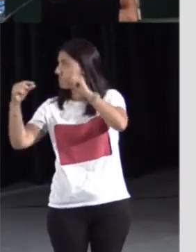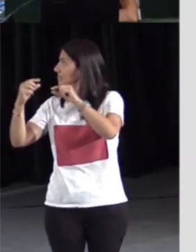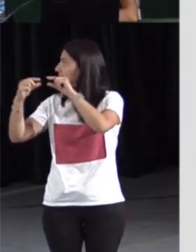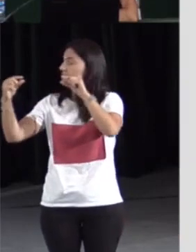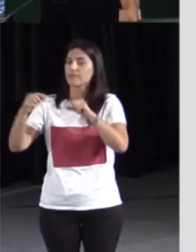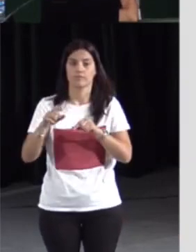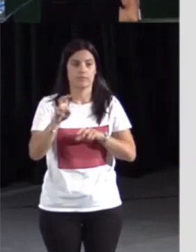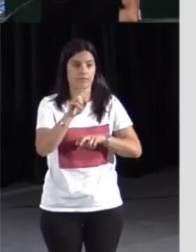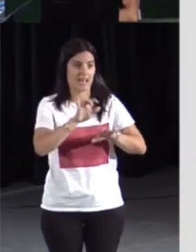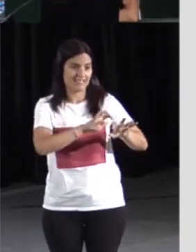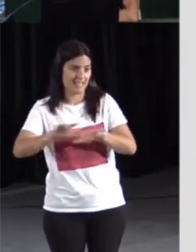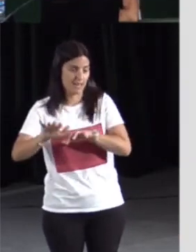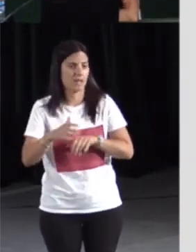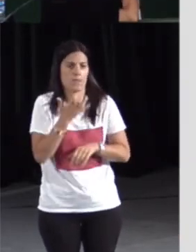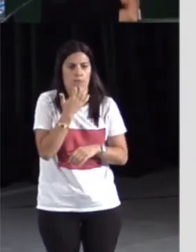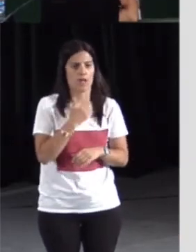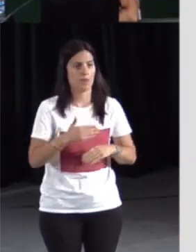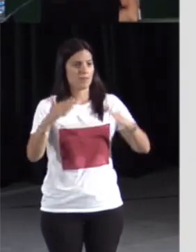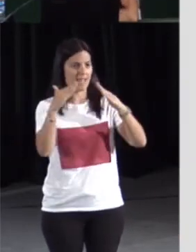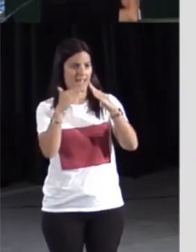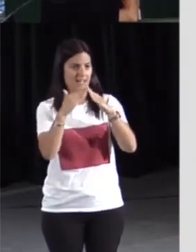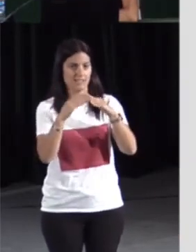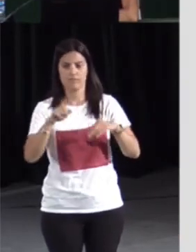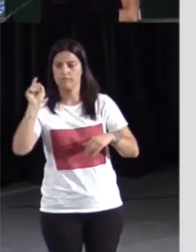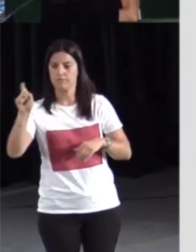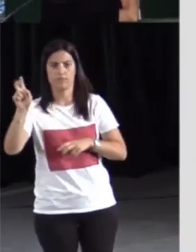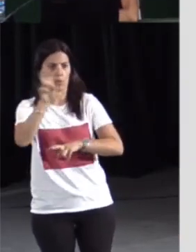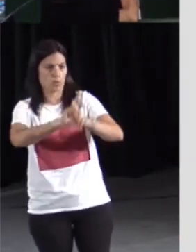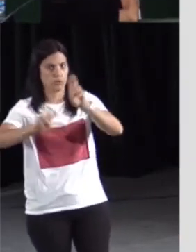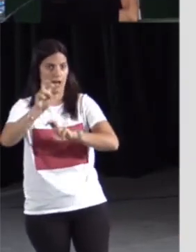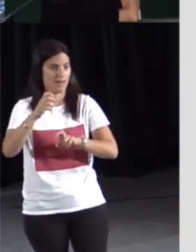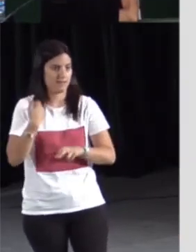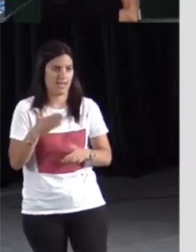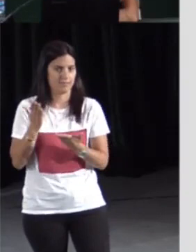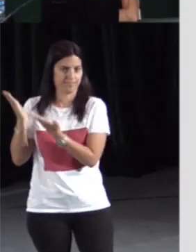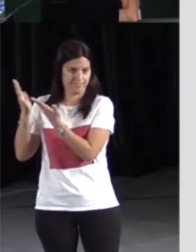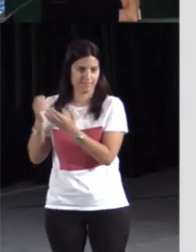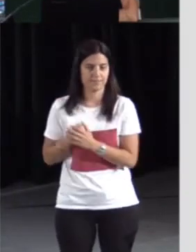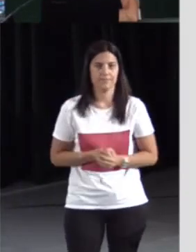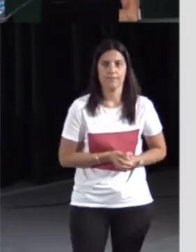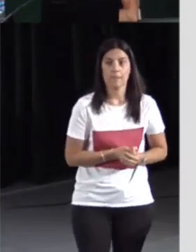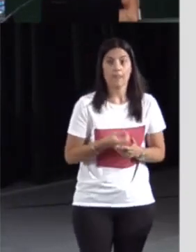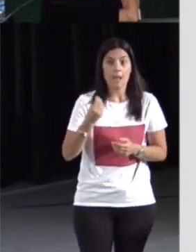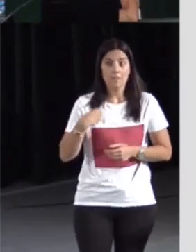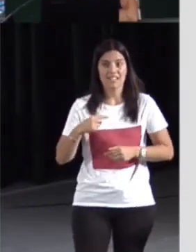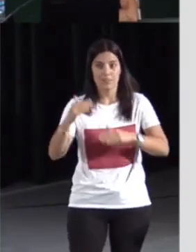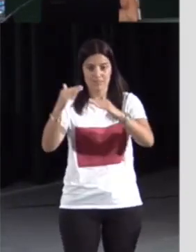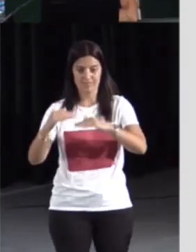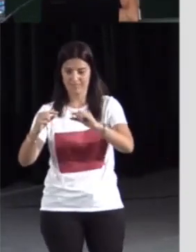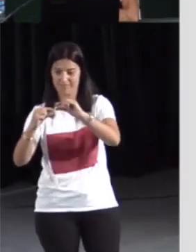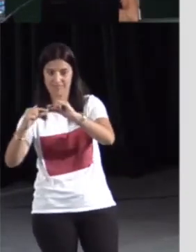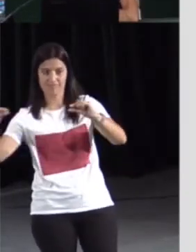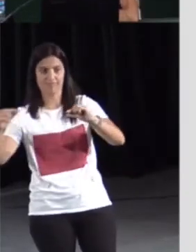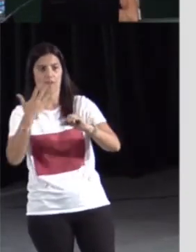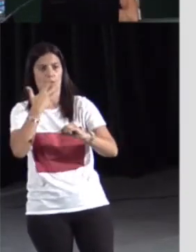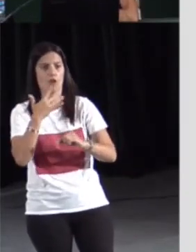un desplegable. Podemos seleccionar directamente la glosa o podemos escribirla. Al darle a buscar, la página nos dará como resultado una ficha.